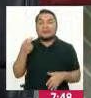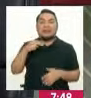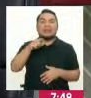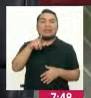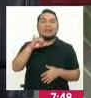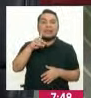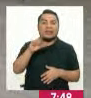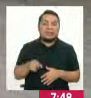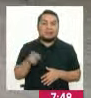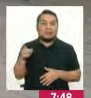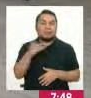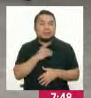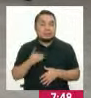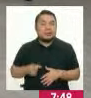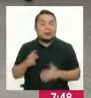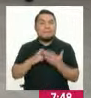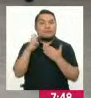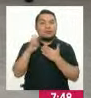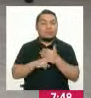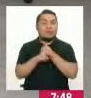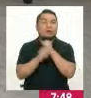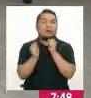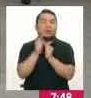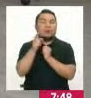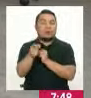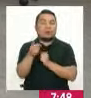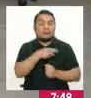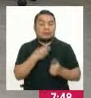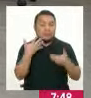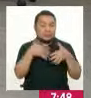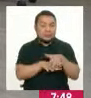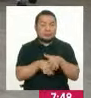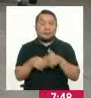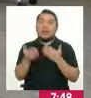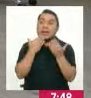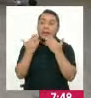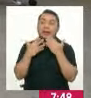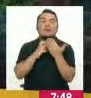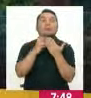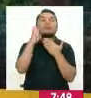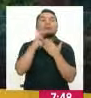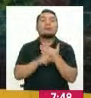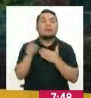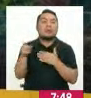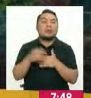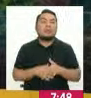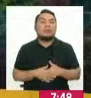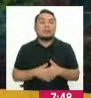Aukawasi, director ejecutiva del programa nacional Contigo del MIDIS, nos ha hablado de un programa que llega a...